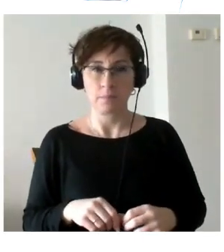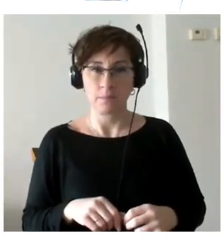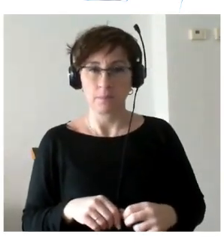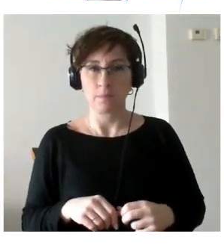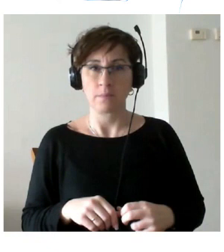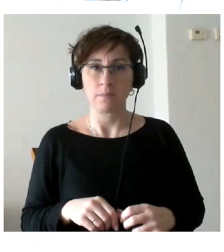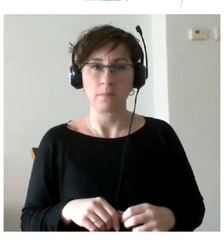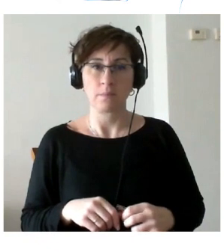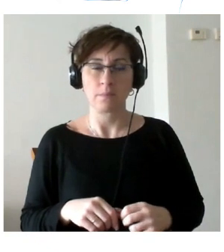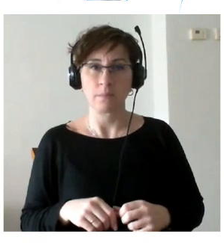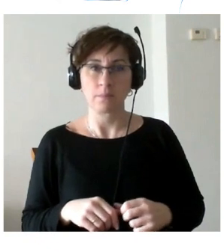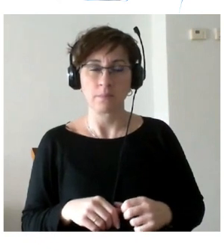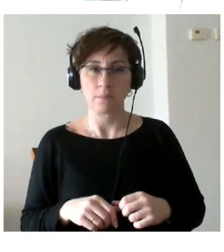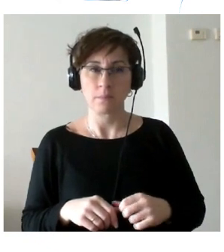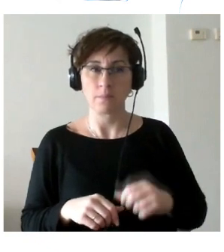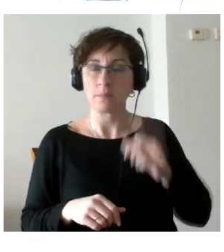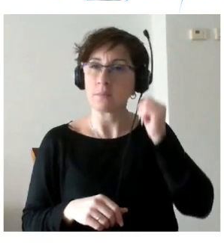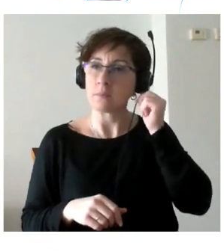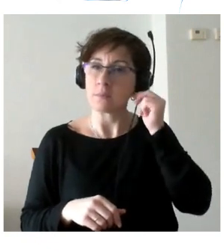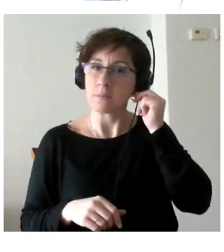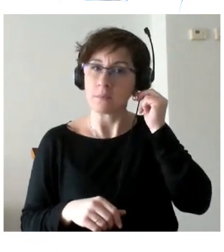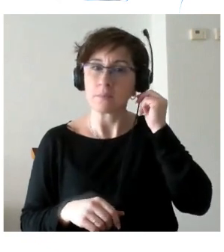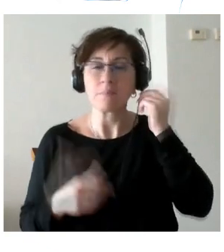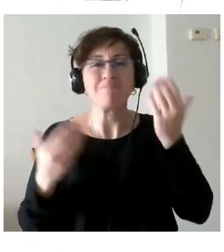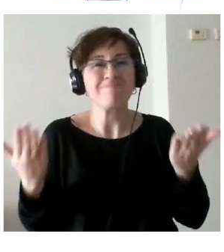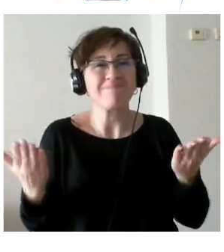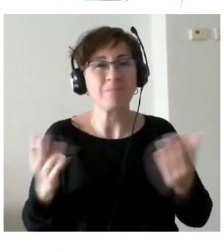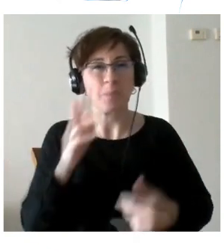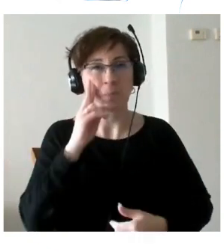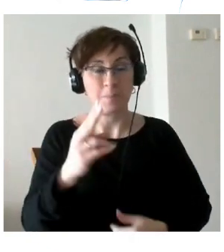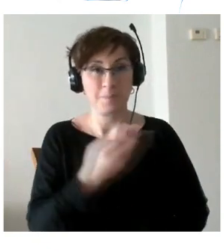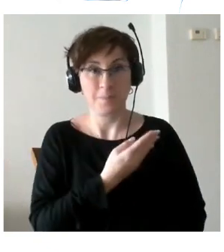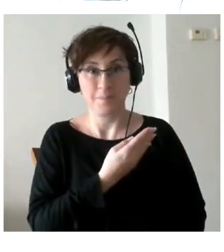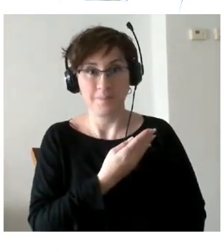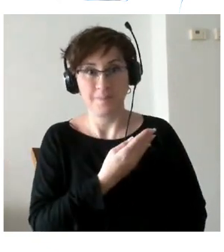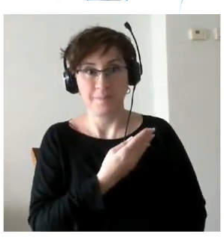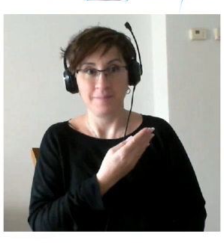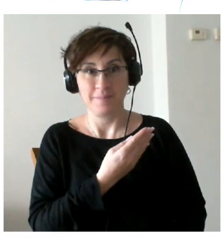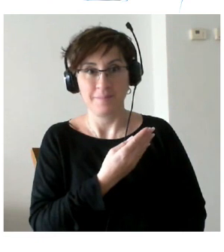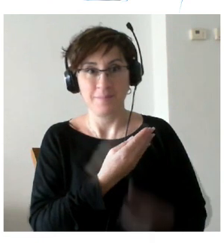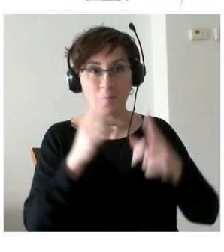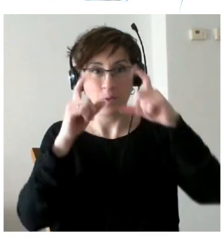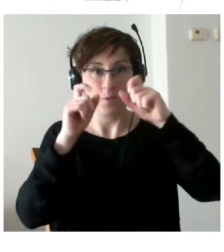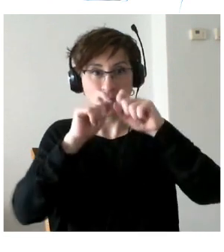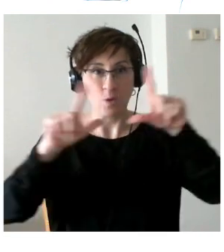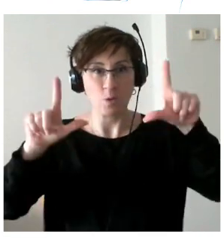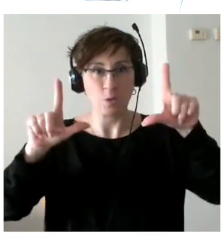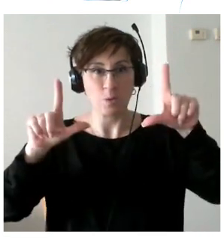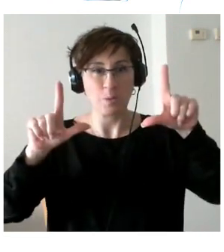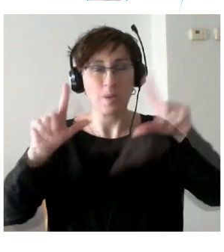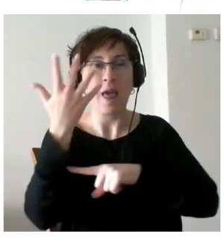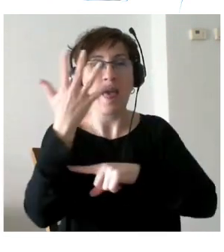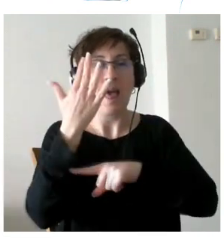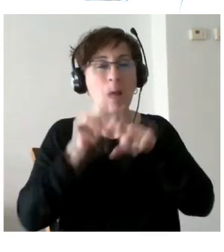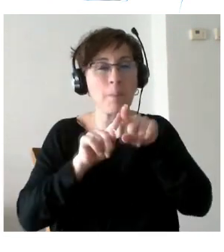Bueno y ¿qué es esta hojita que aparece aquí al final del árbol? Es decir porque